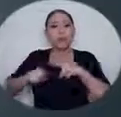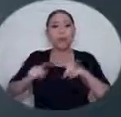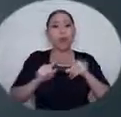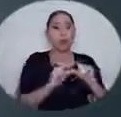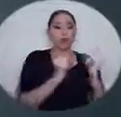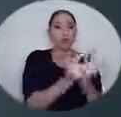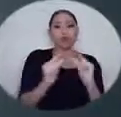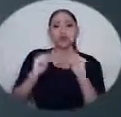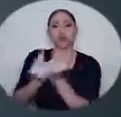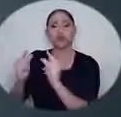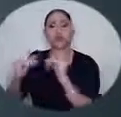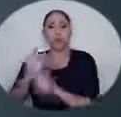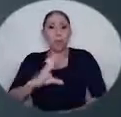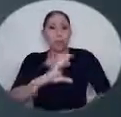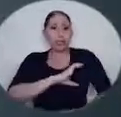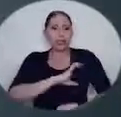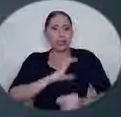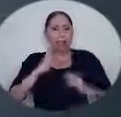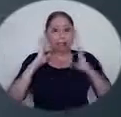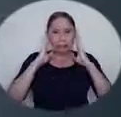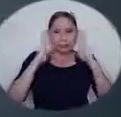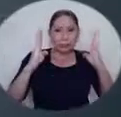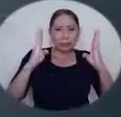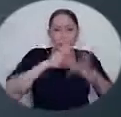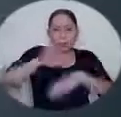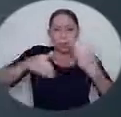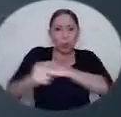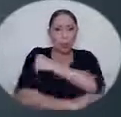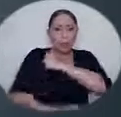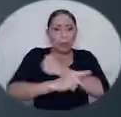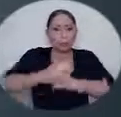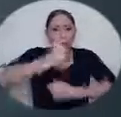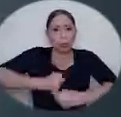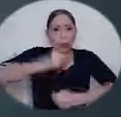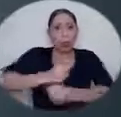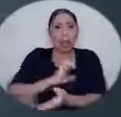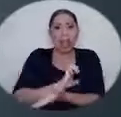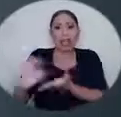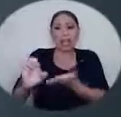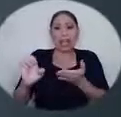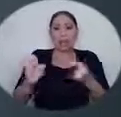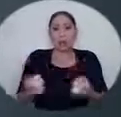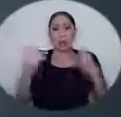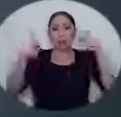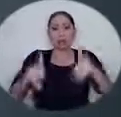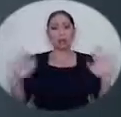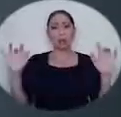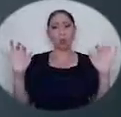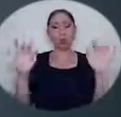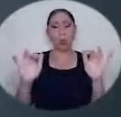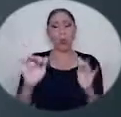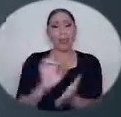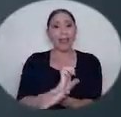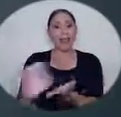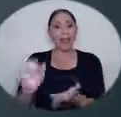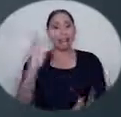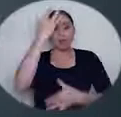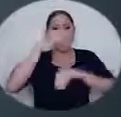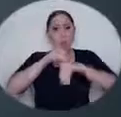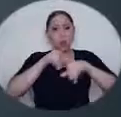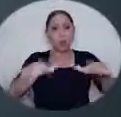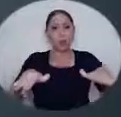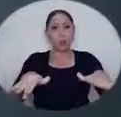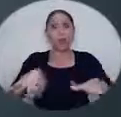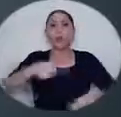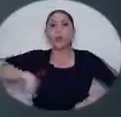se han dedicado a la atención en todo el país para evitar masificaciones y evitar que se propague esta pandemia. Nos hemos